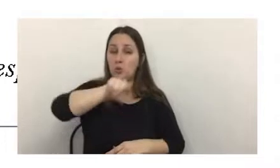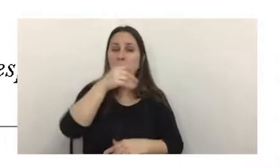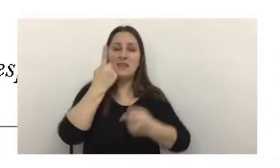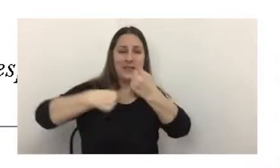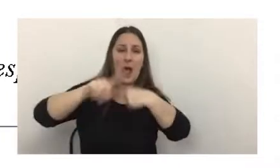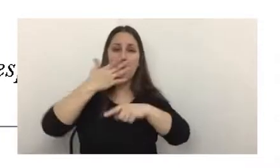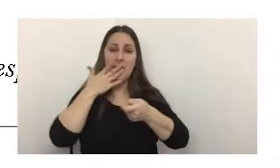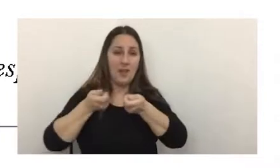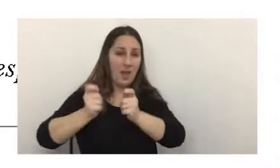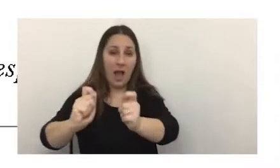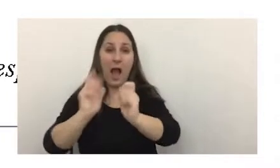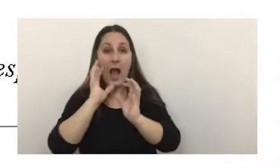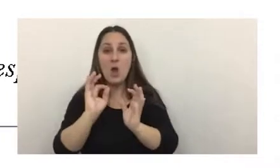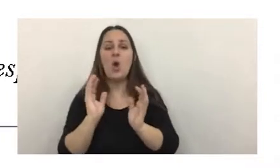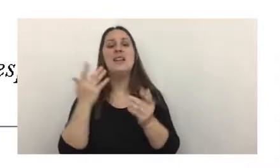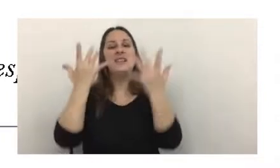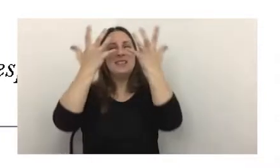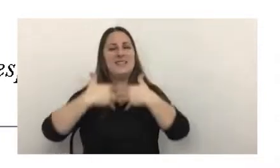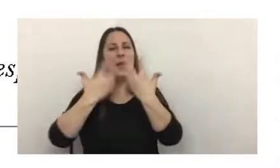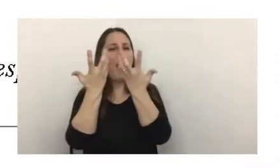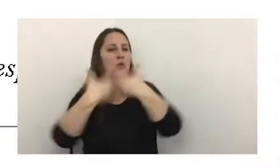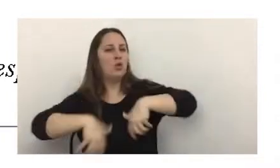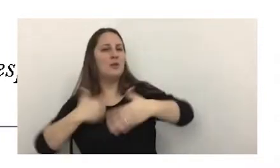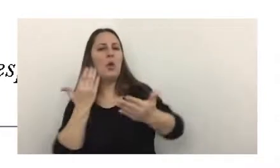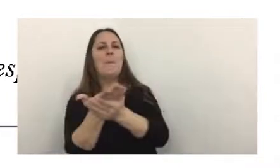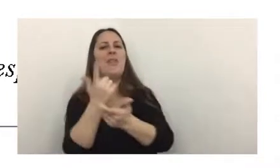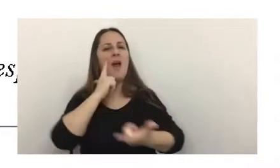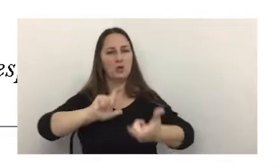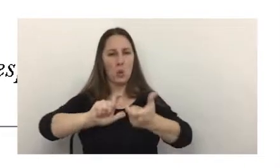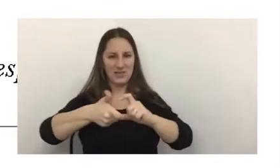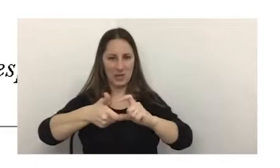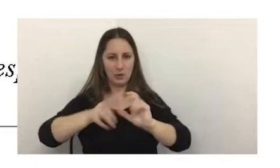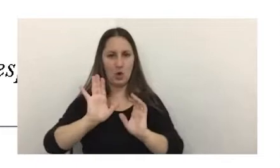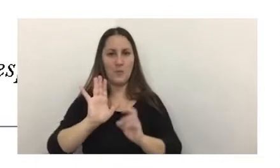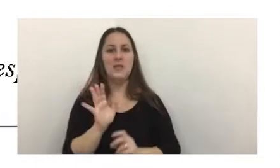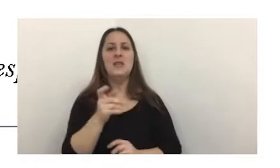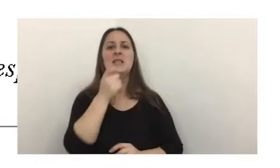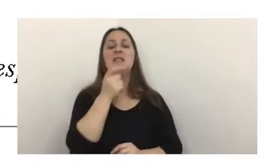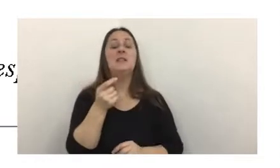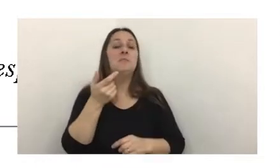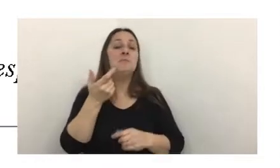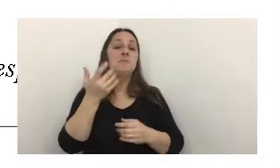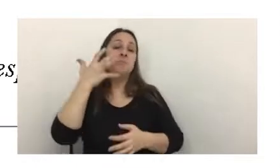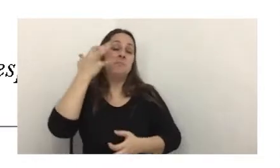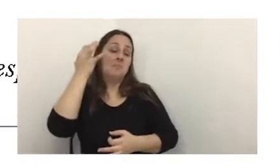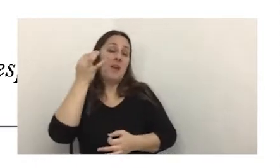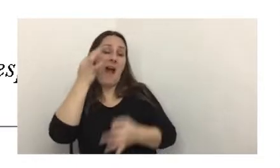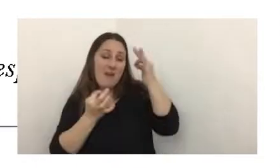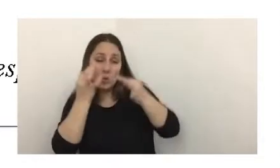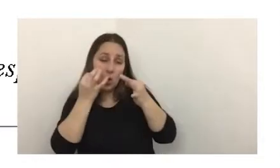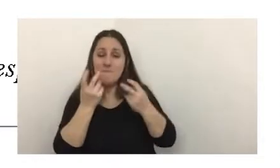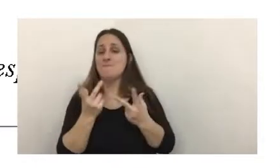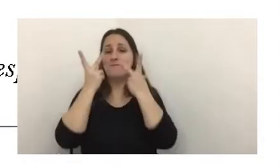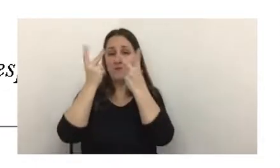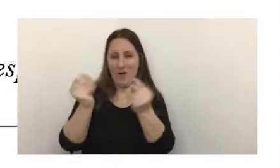trámite, les pide el sistema la actualización. En el caso de denegatoria al pedido de reducción